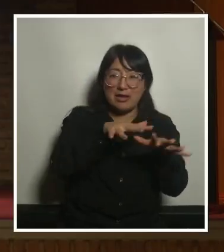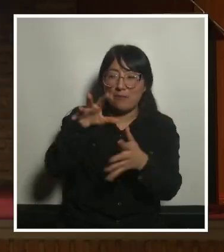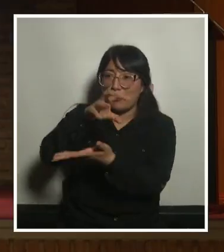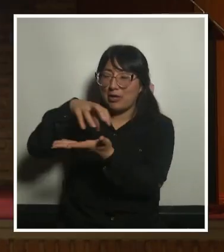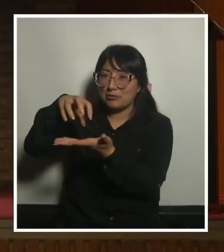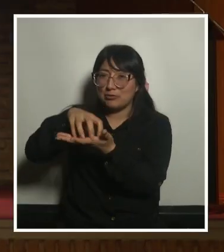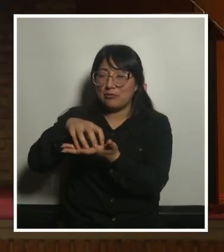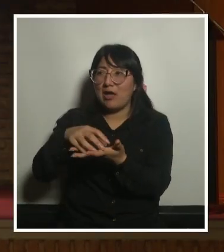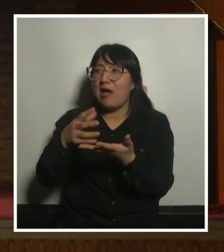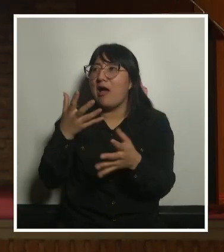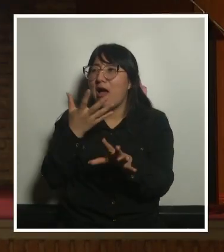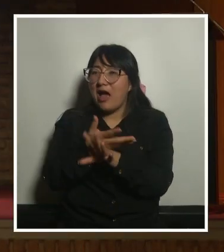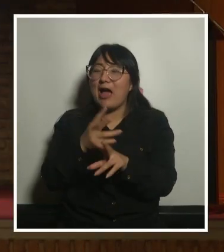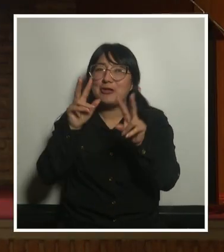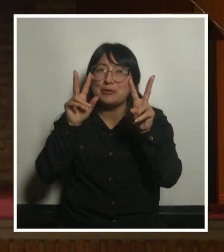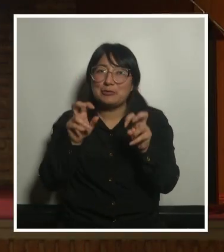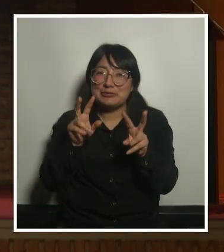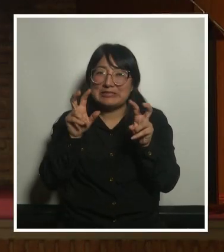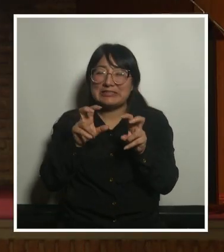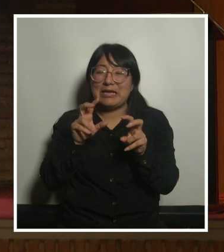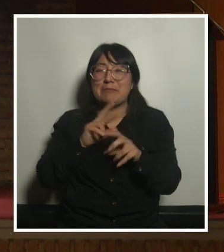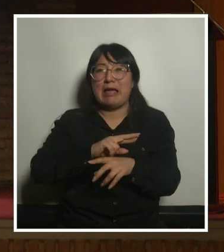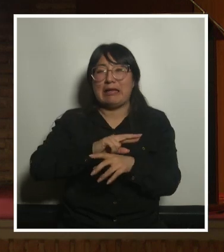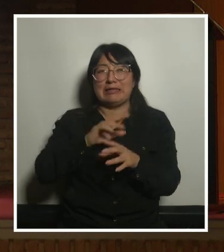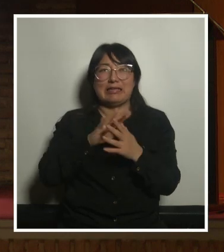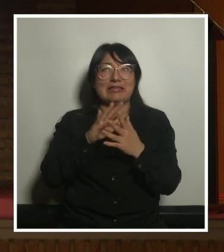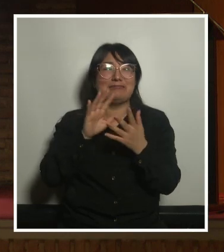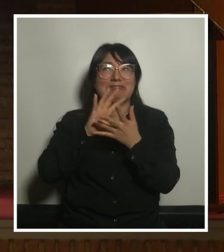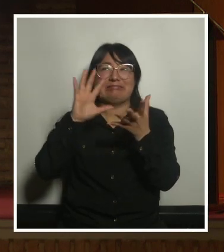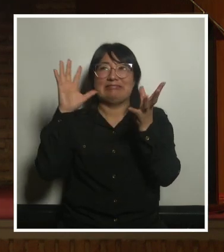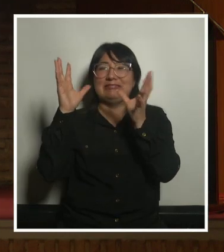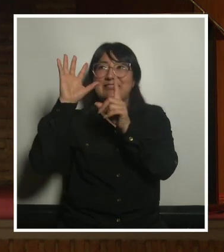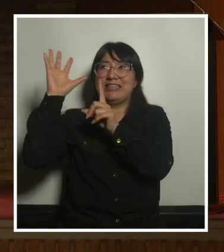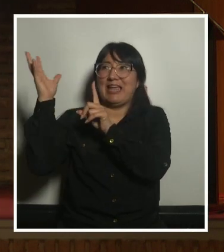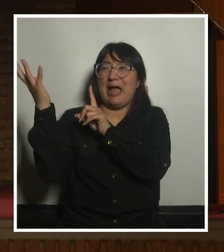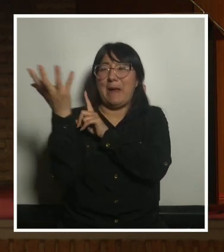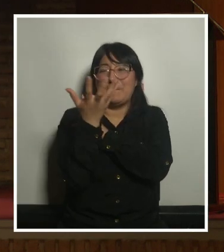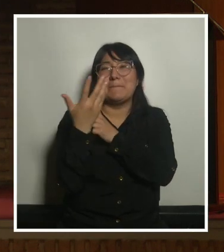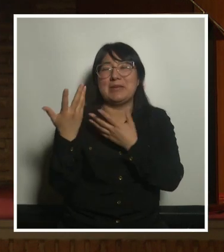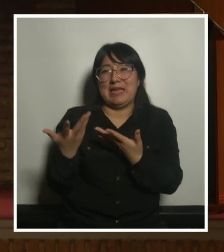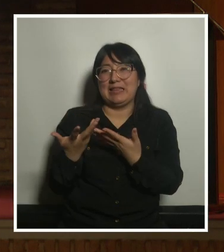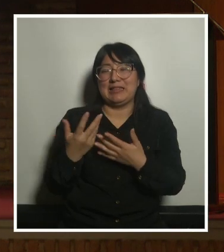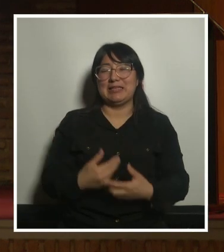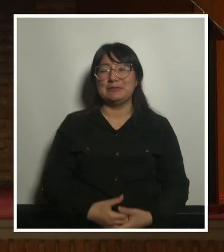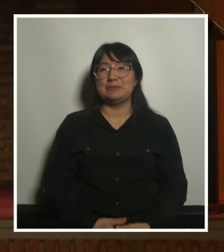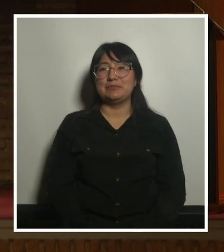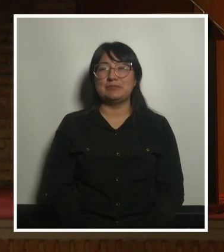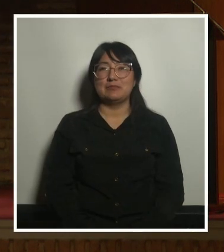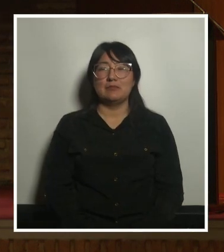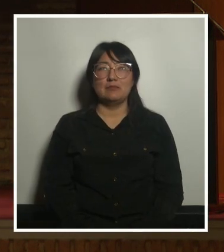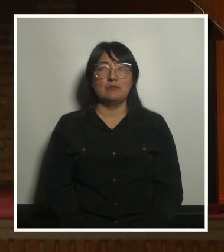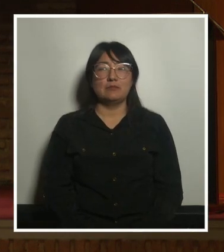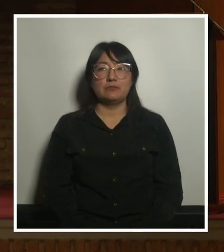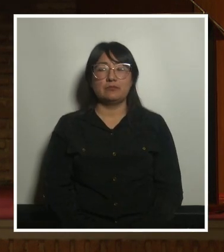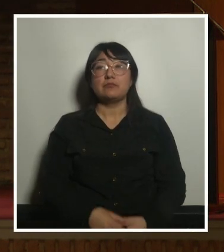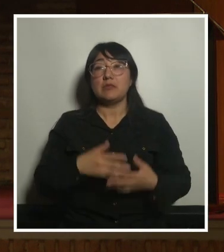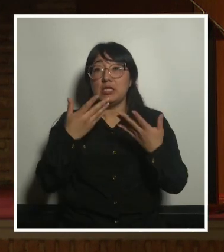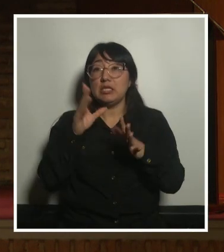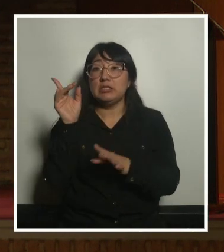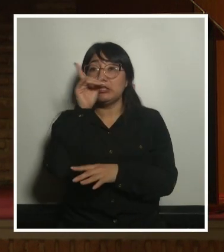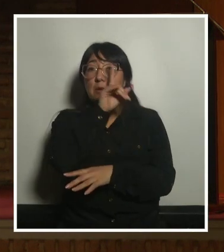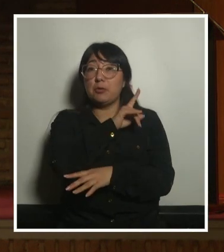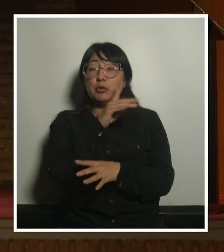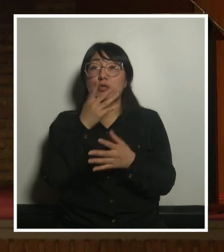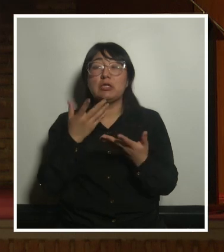con los ecosistemas en los que estamos en los que están nuestros territorios construidos y por último la